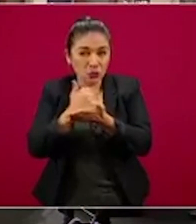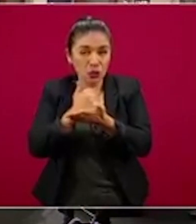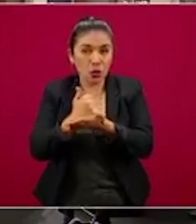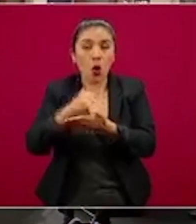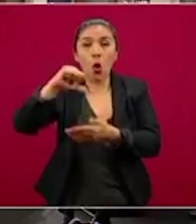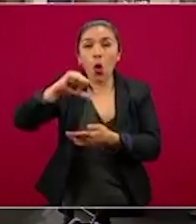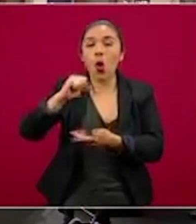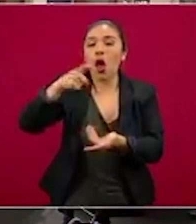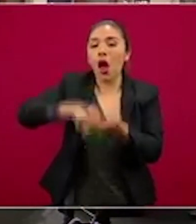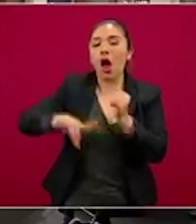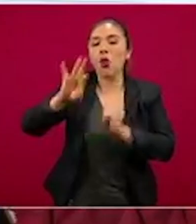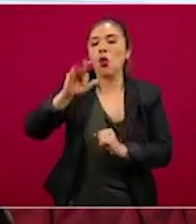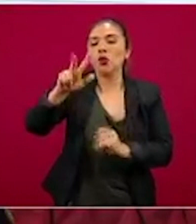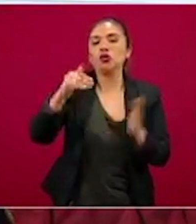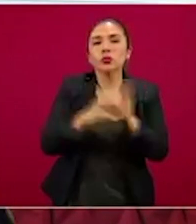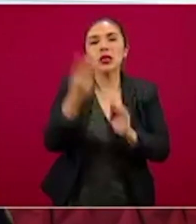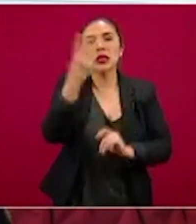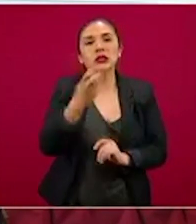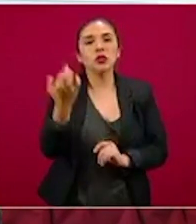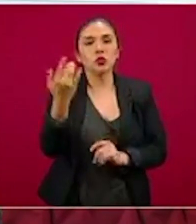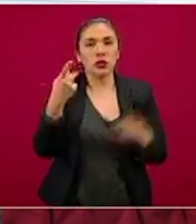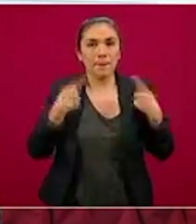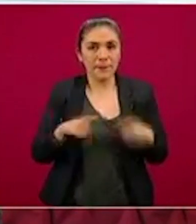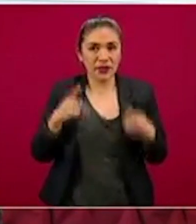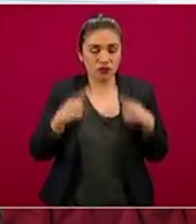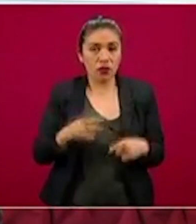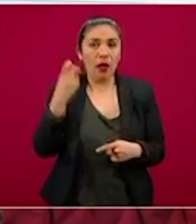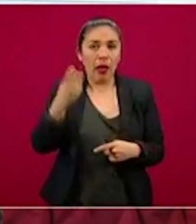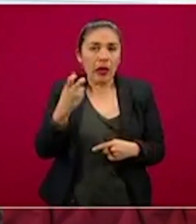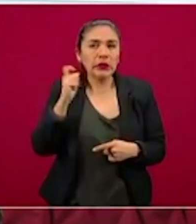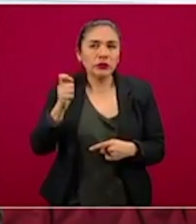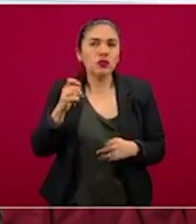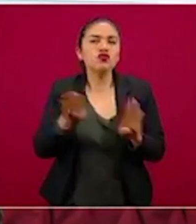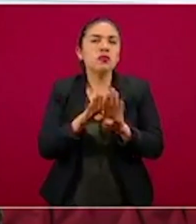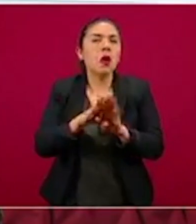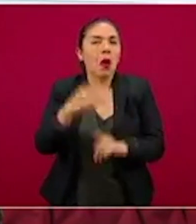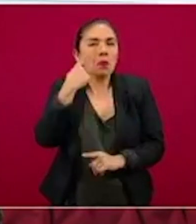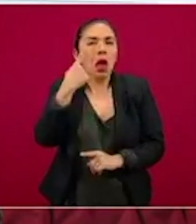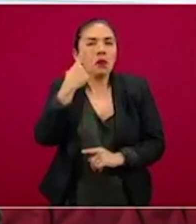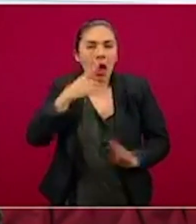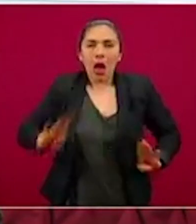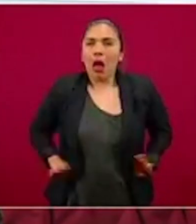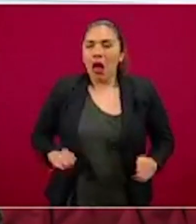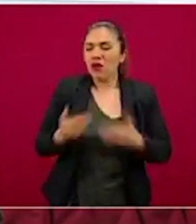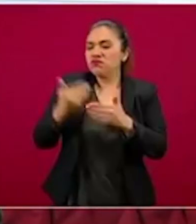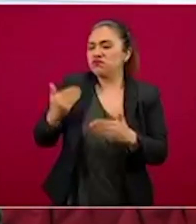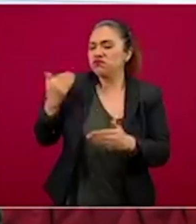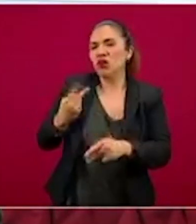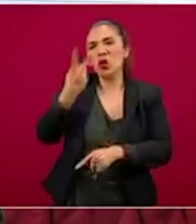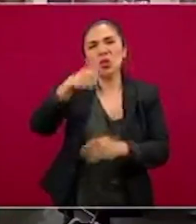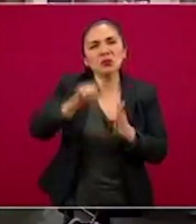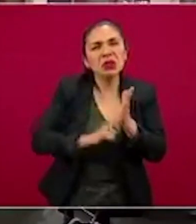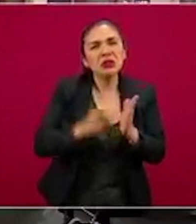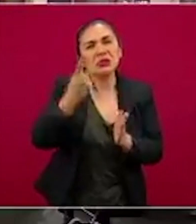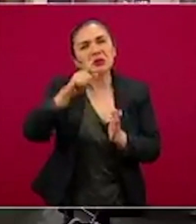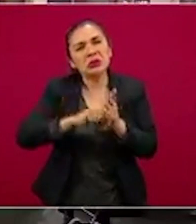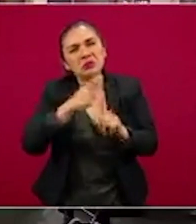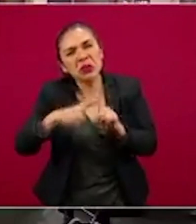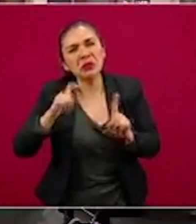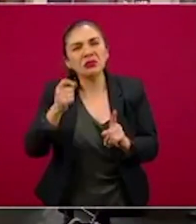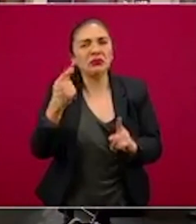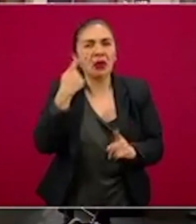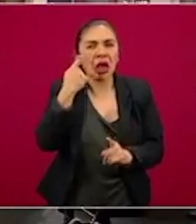48 mil 350 y prácticamente es un porcentaje en el que hemos estado ya los últimos dos meses, dos meses y medio, entre cuatro,